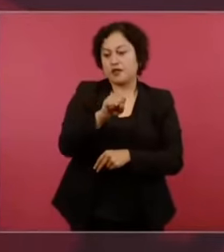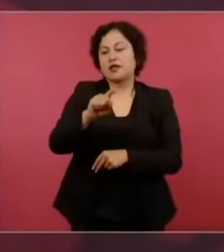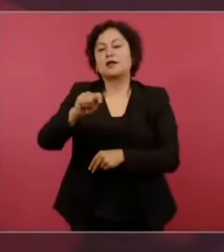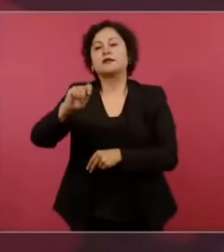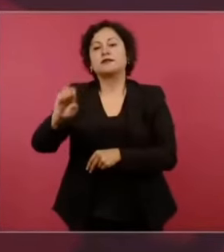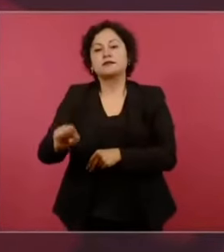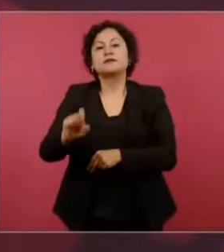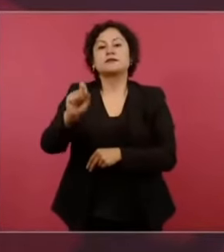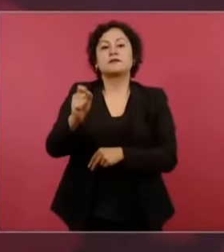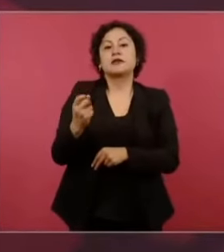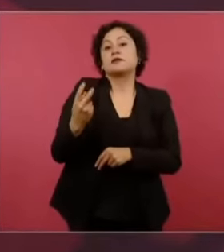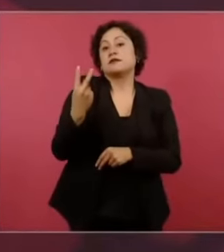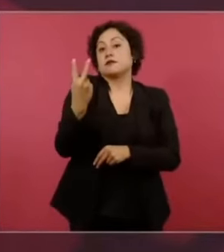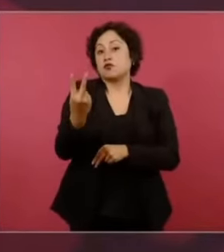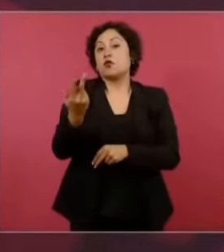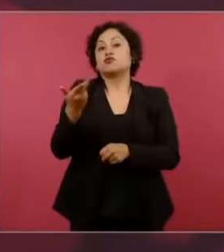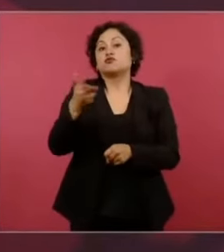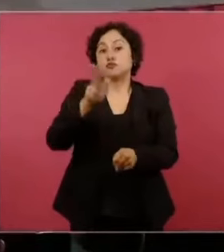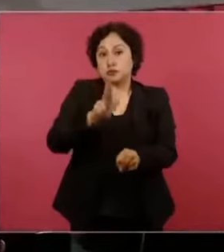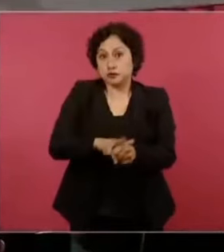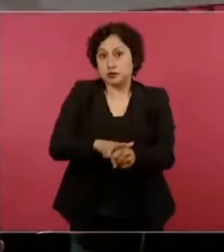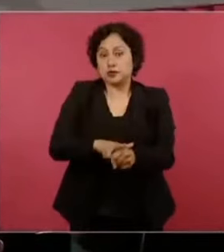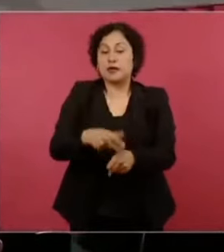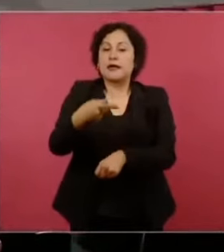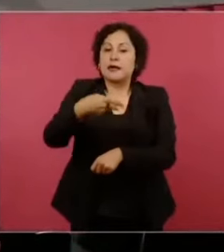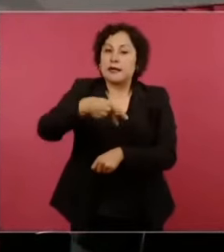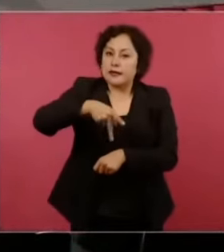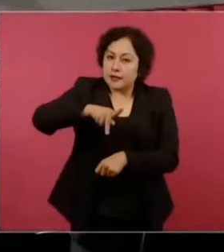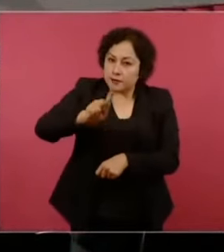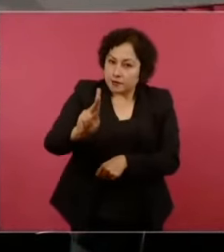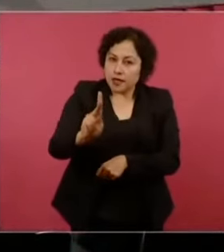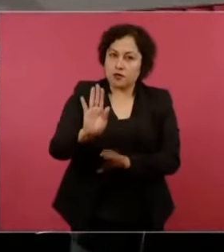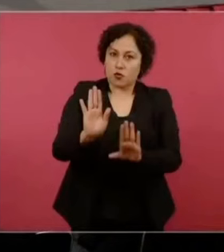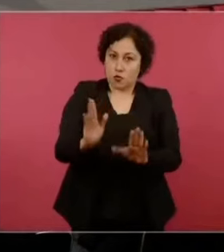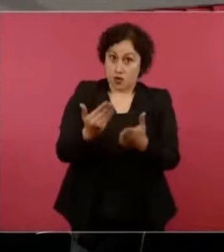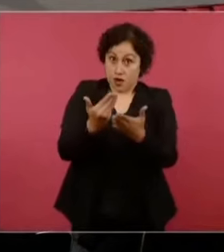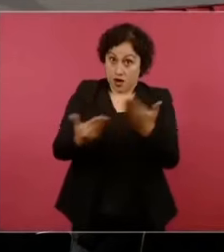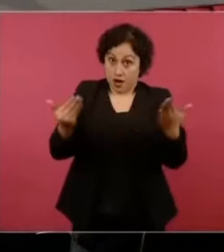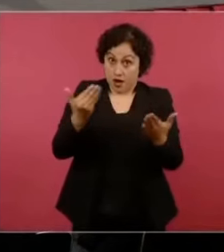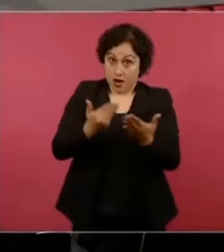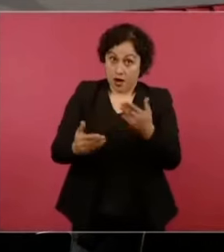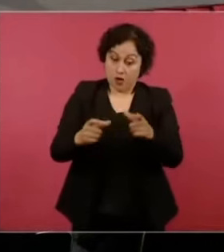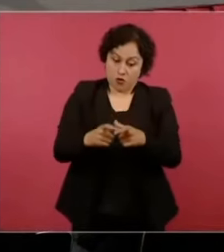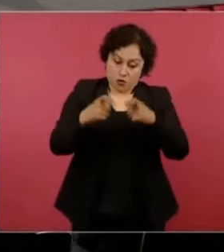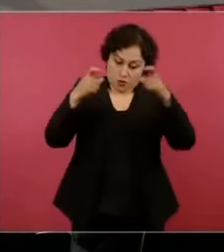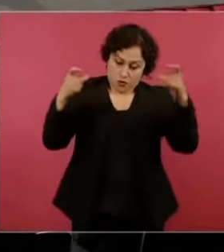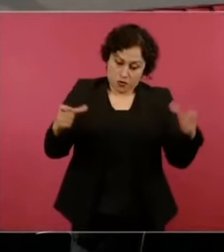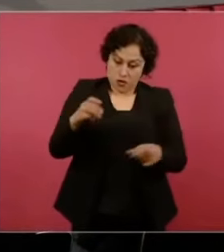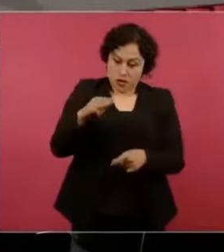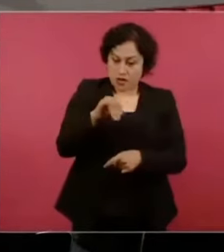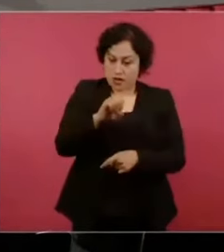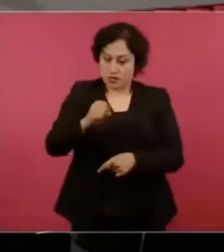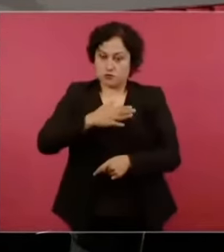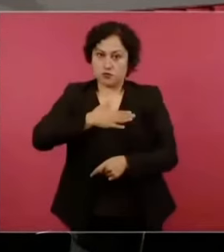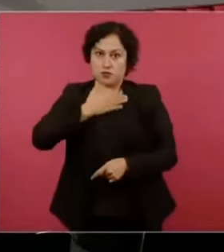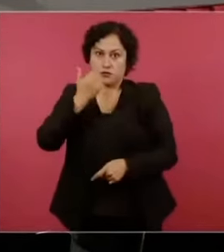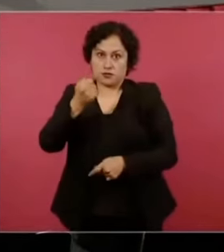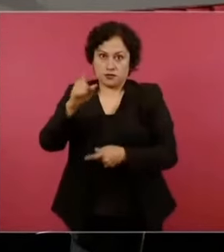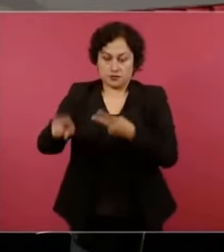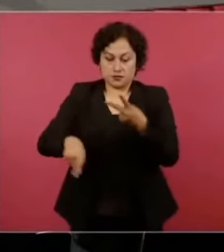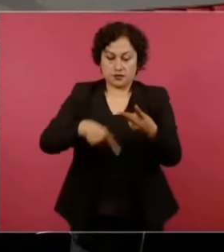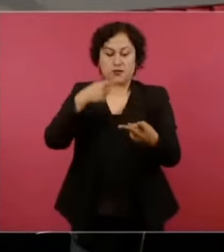22 unidades. Sin embargo, si sumamos hoy en día las de INBienestar y las del Sistema